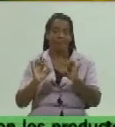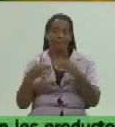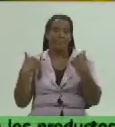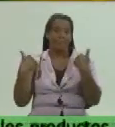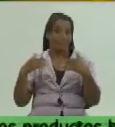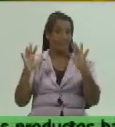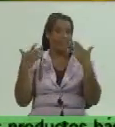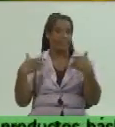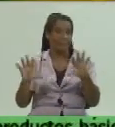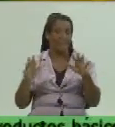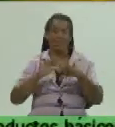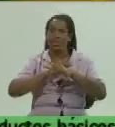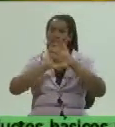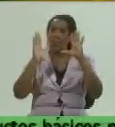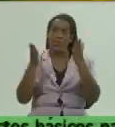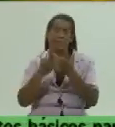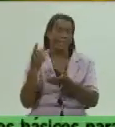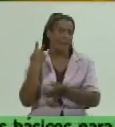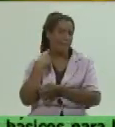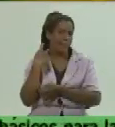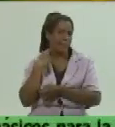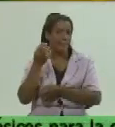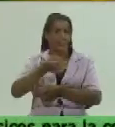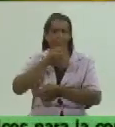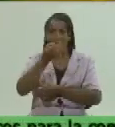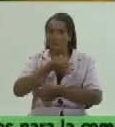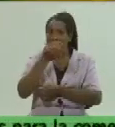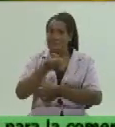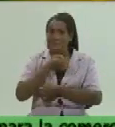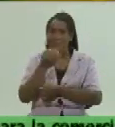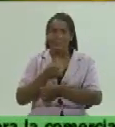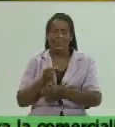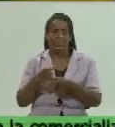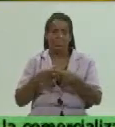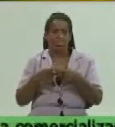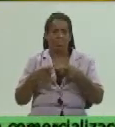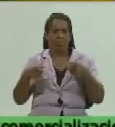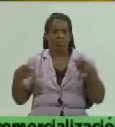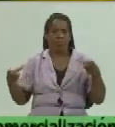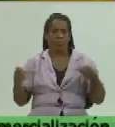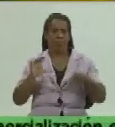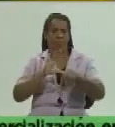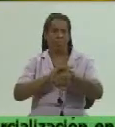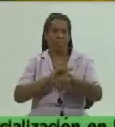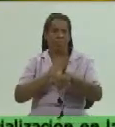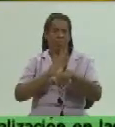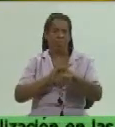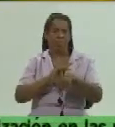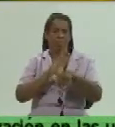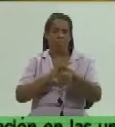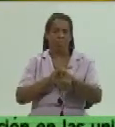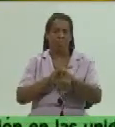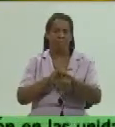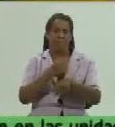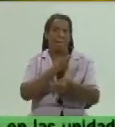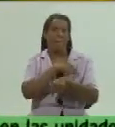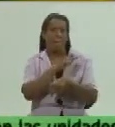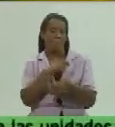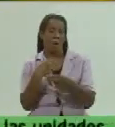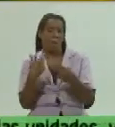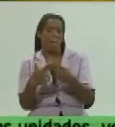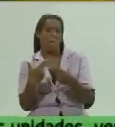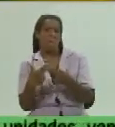durante todo este año cada vez que se disminuyen los casos la población coge más confianza